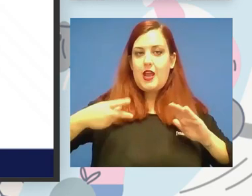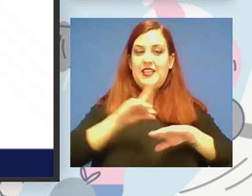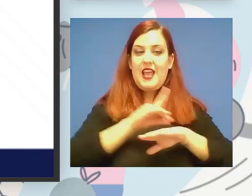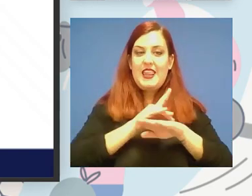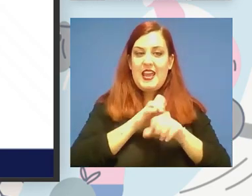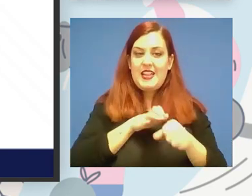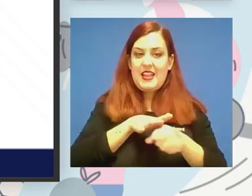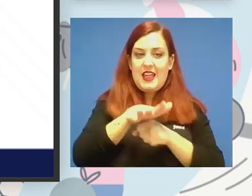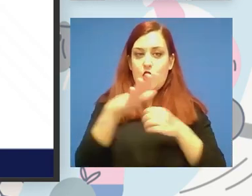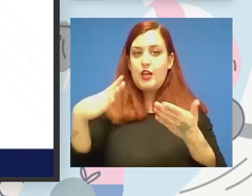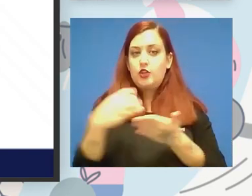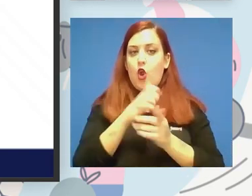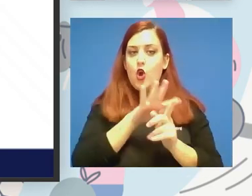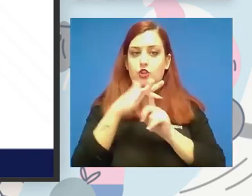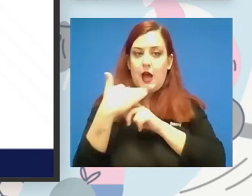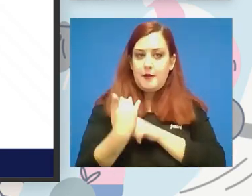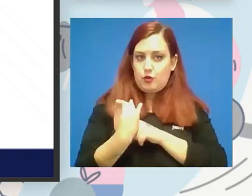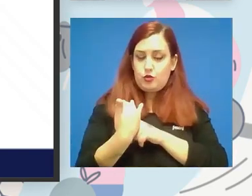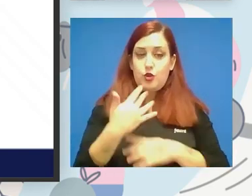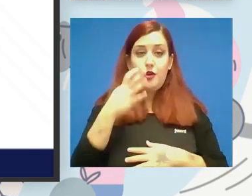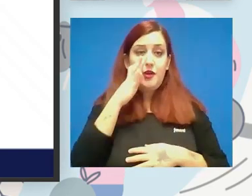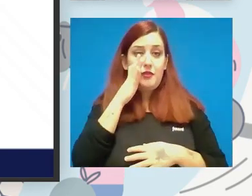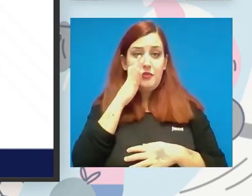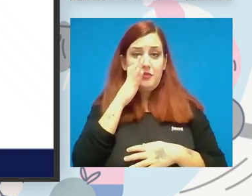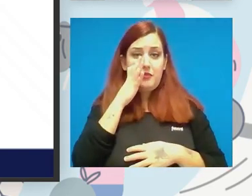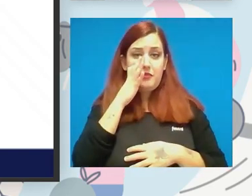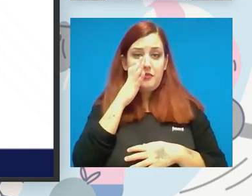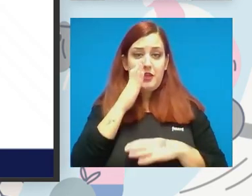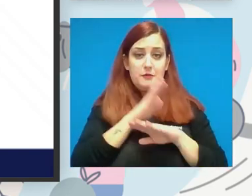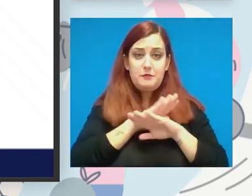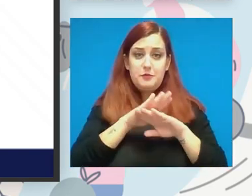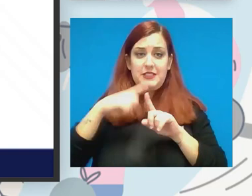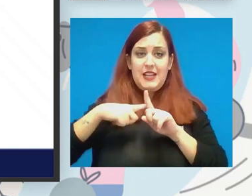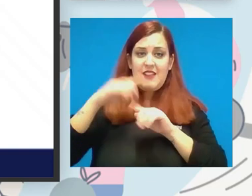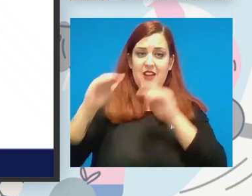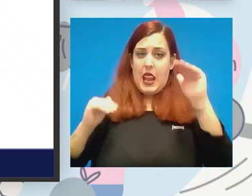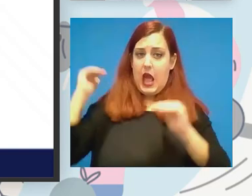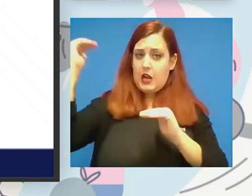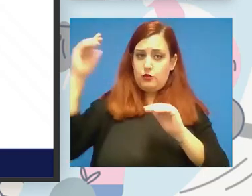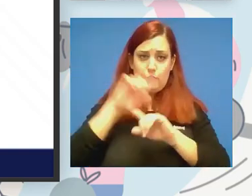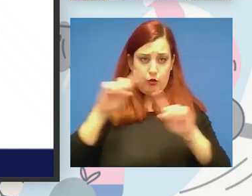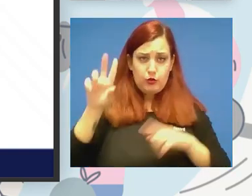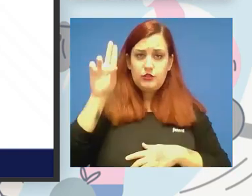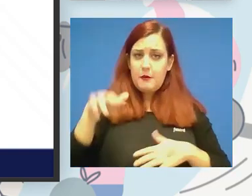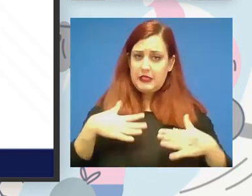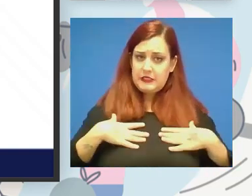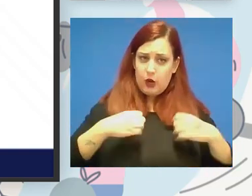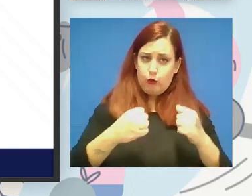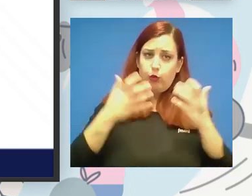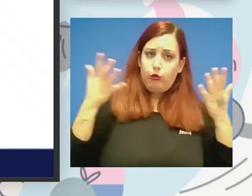en todos los ámbitos de actuación no solo en el ámbito de alto nivel sino salud promoción